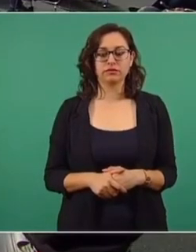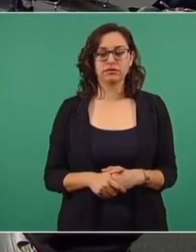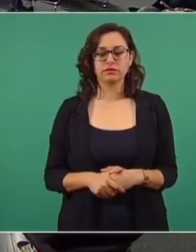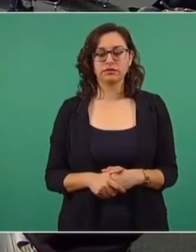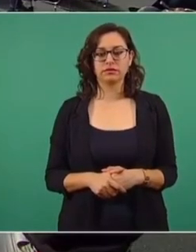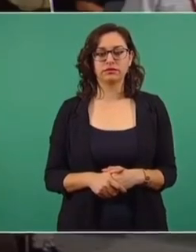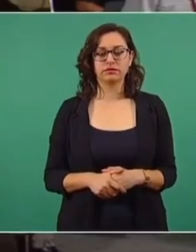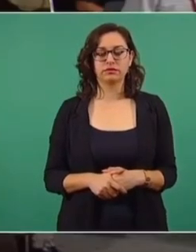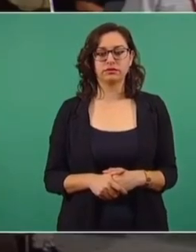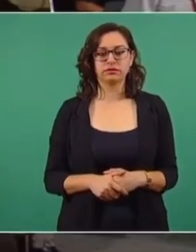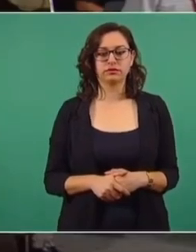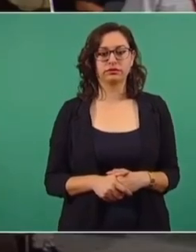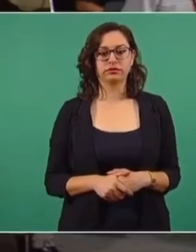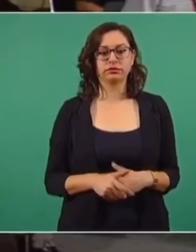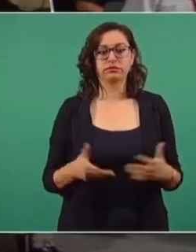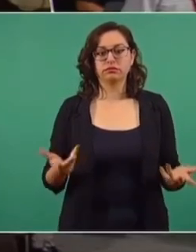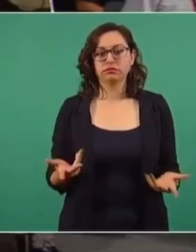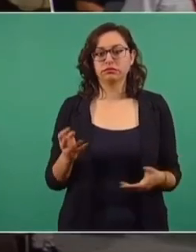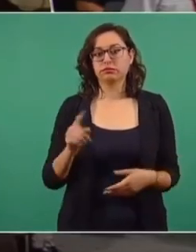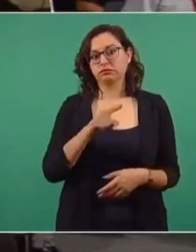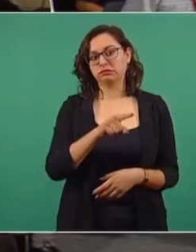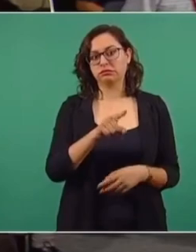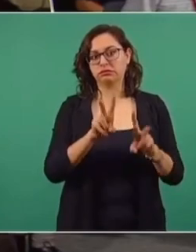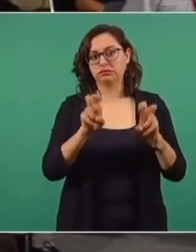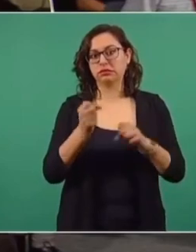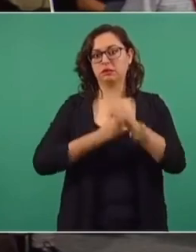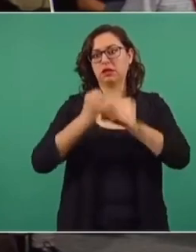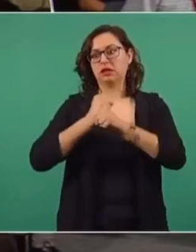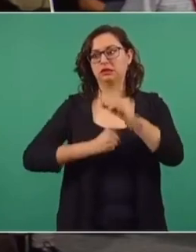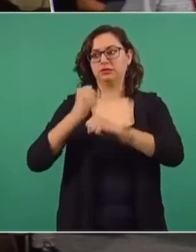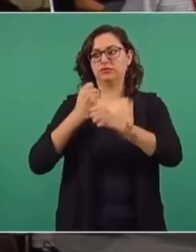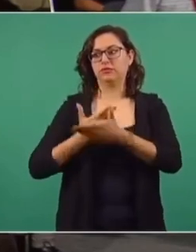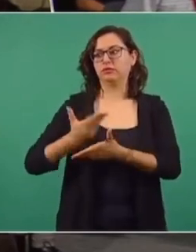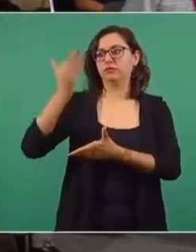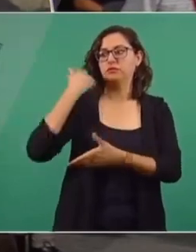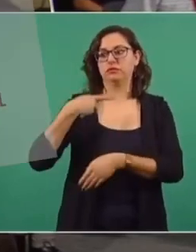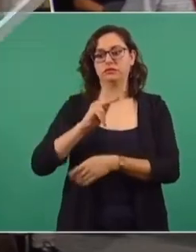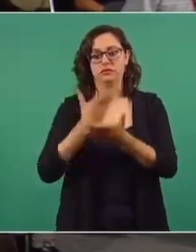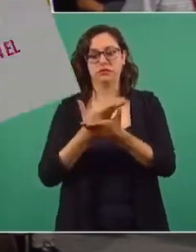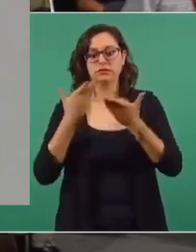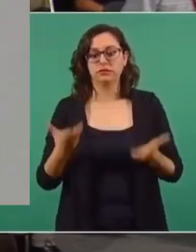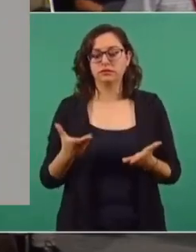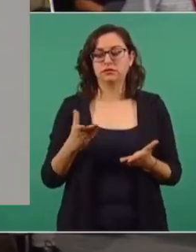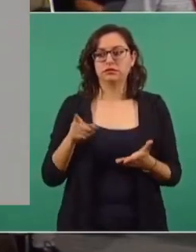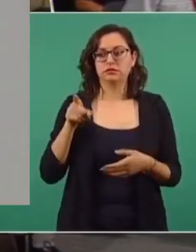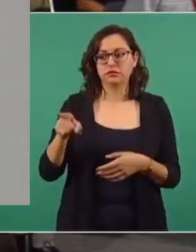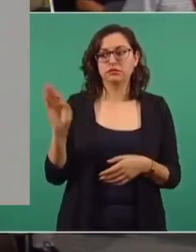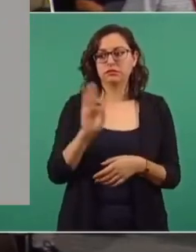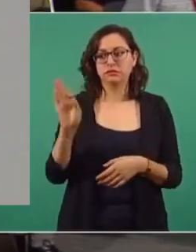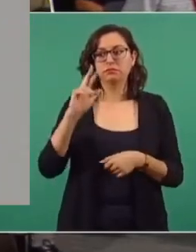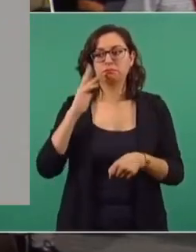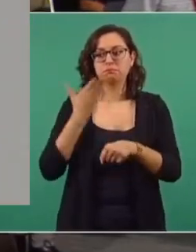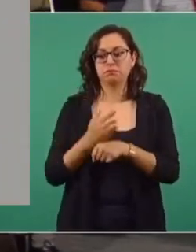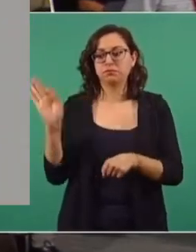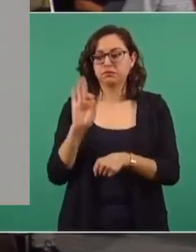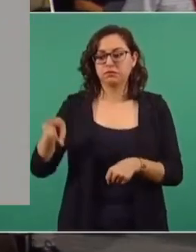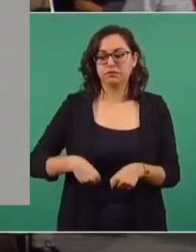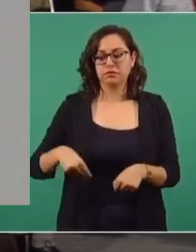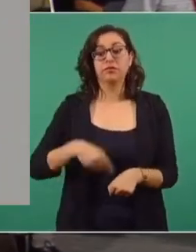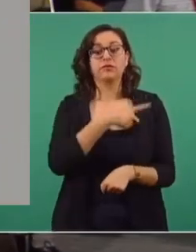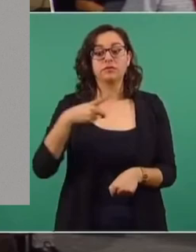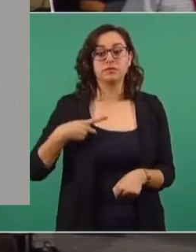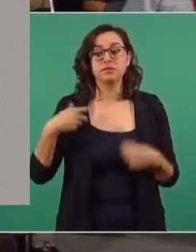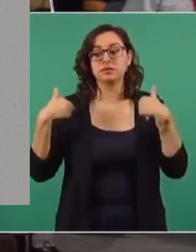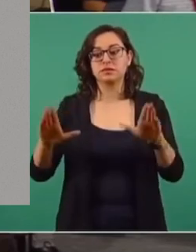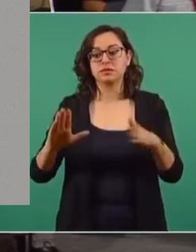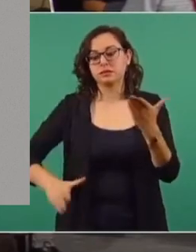aunque esté en otra área, no esté en algo que pasó hace años en esa misma función, que sepa que es en cierta forma responsable, no debería de poner, aunque sea su renuncia en la mesa, para